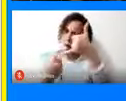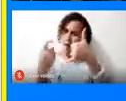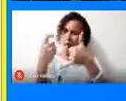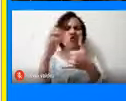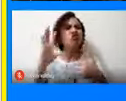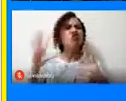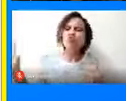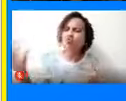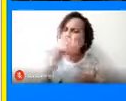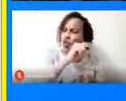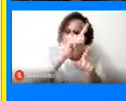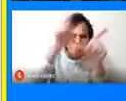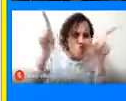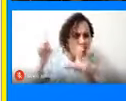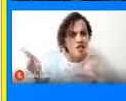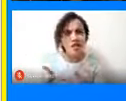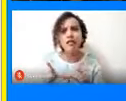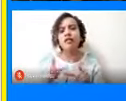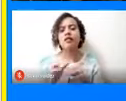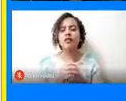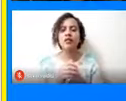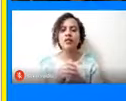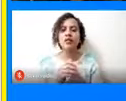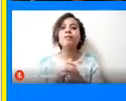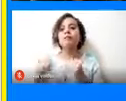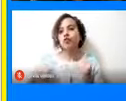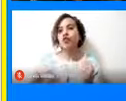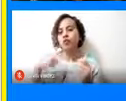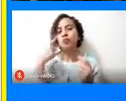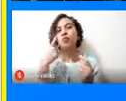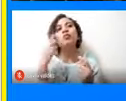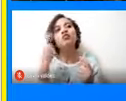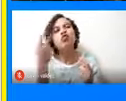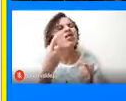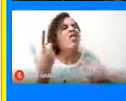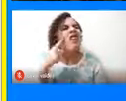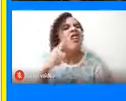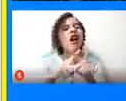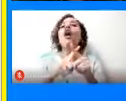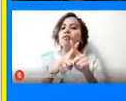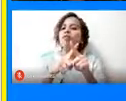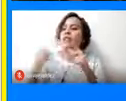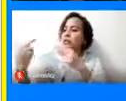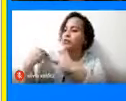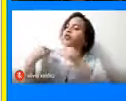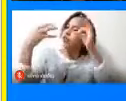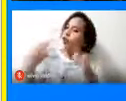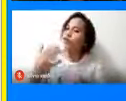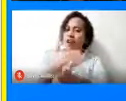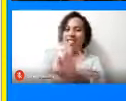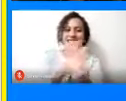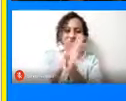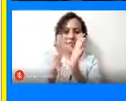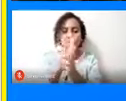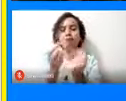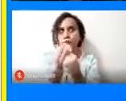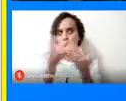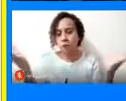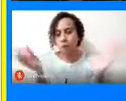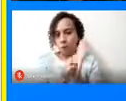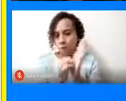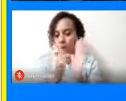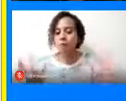destinos que buscamos que sean responsables y seguros, como lo hemos mencionado ya muchas veces.